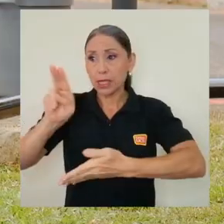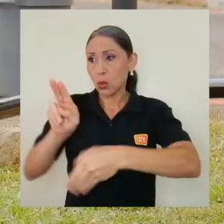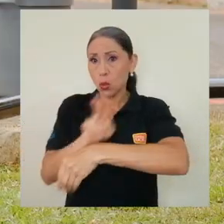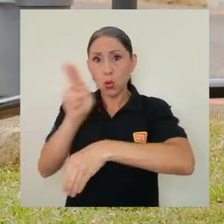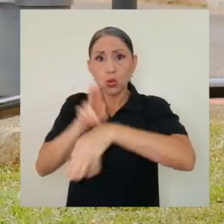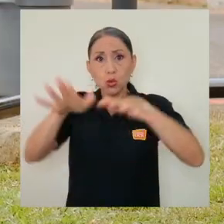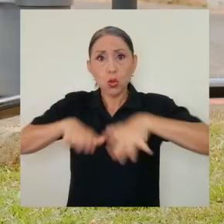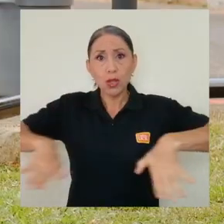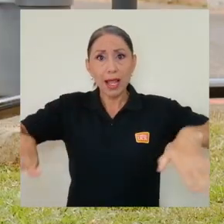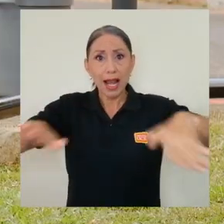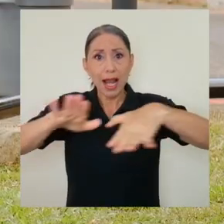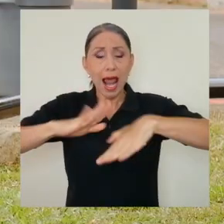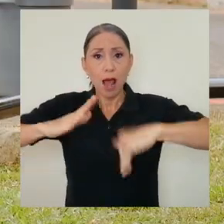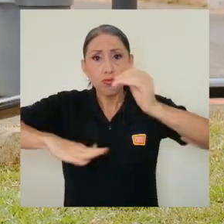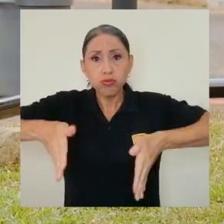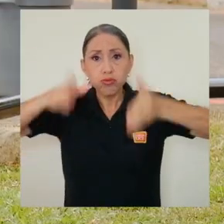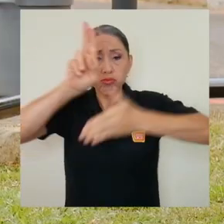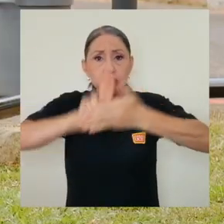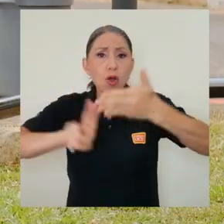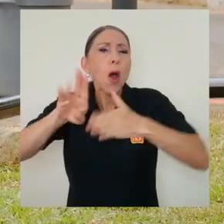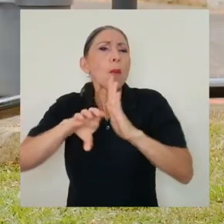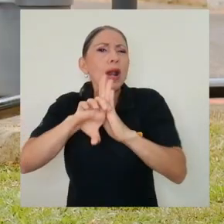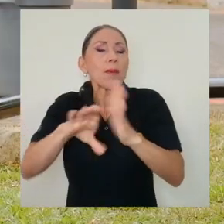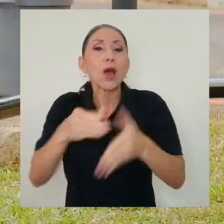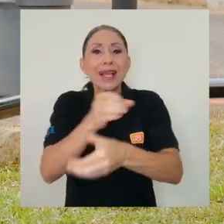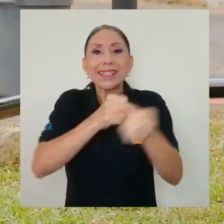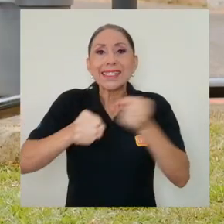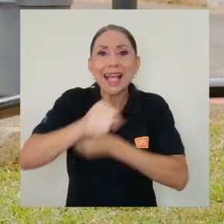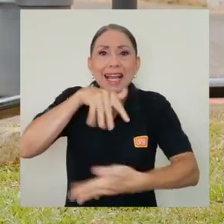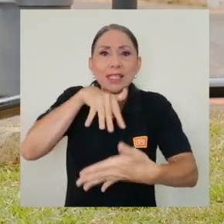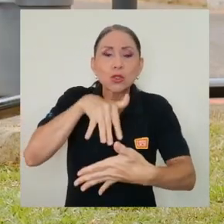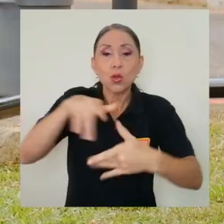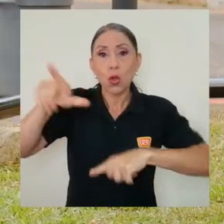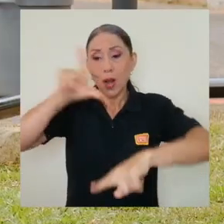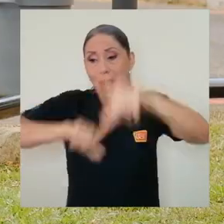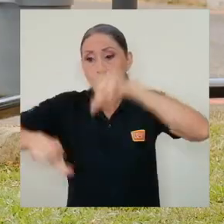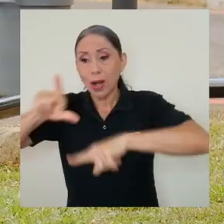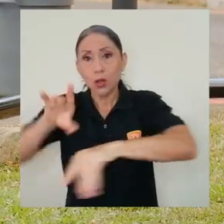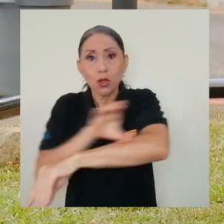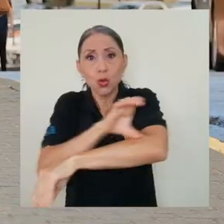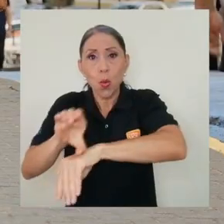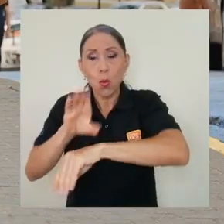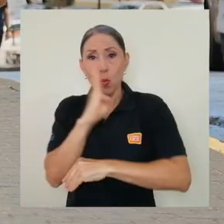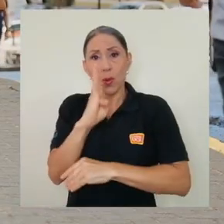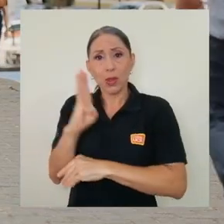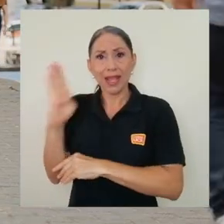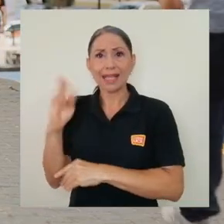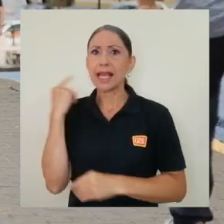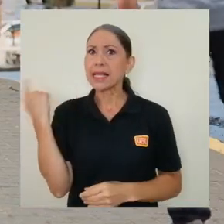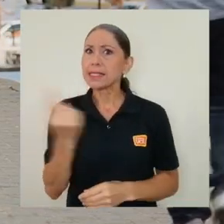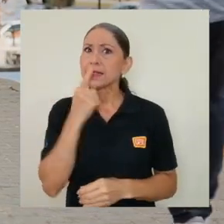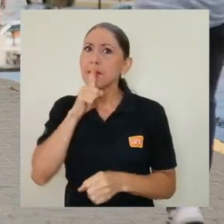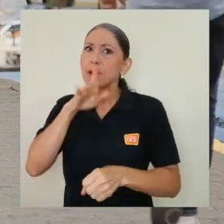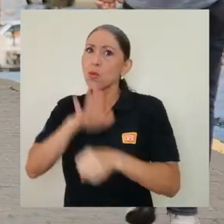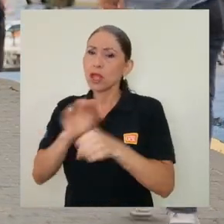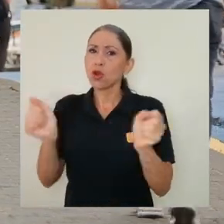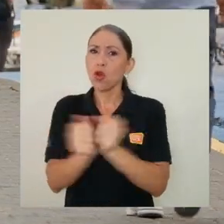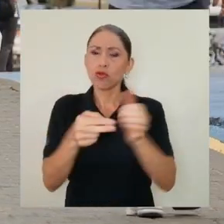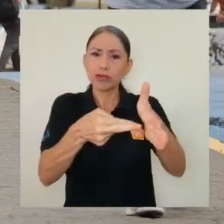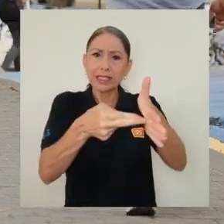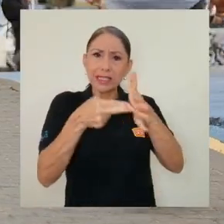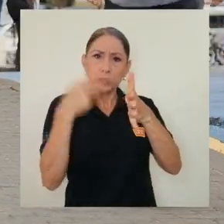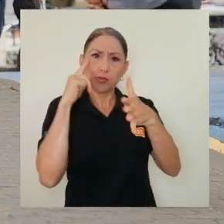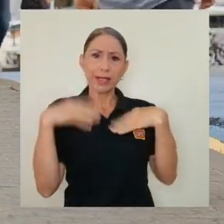universitarias como salas de estudio, laboratorios de cómputo y bibliotecas, siempre cumpliendo con todas las medidas